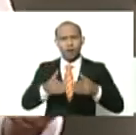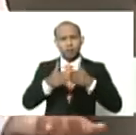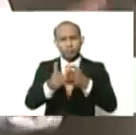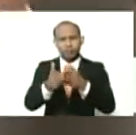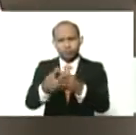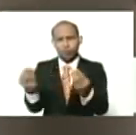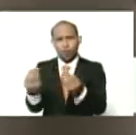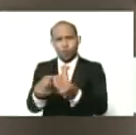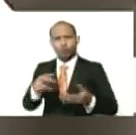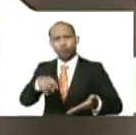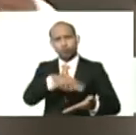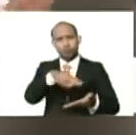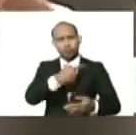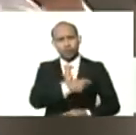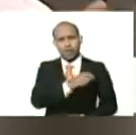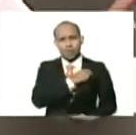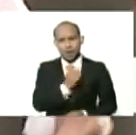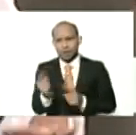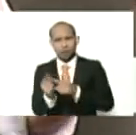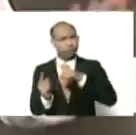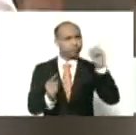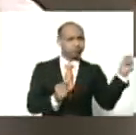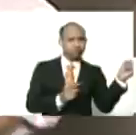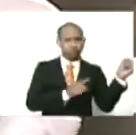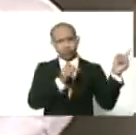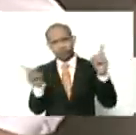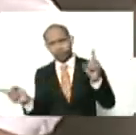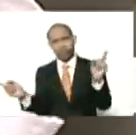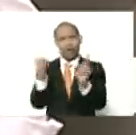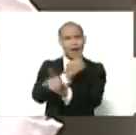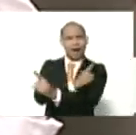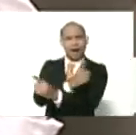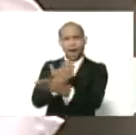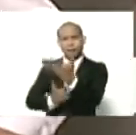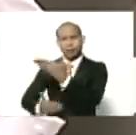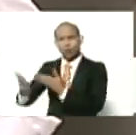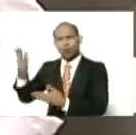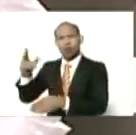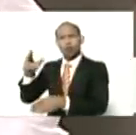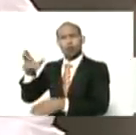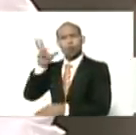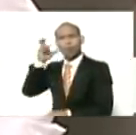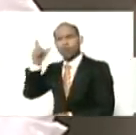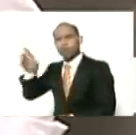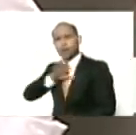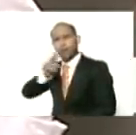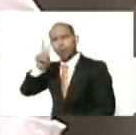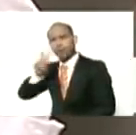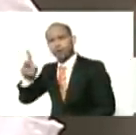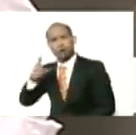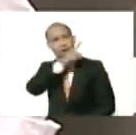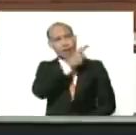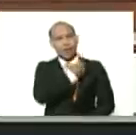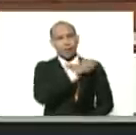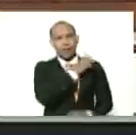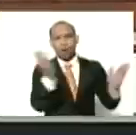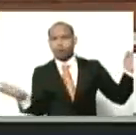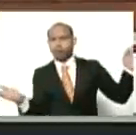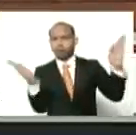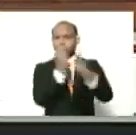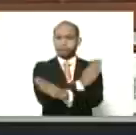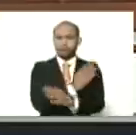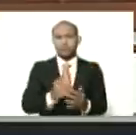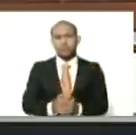flamenco, y volvían a España, con músicas de aquí, con música, de Latinoamérica, y el flamenco, se enriquecía con esa música. Y David,